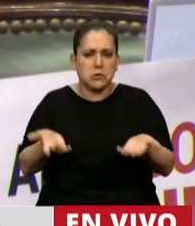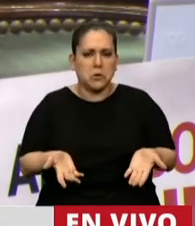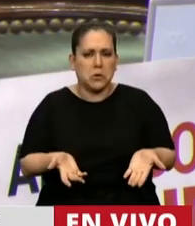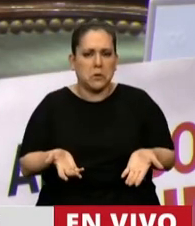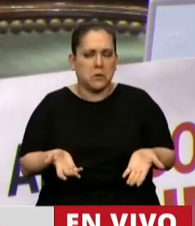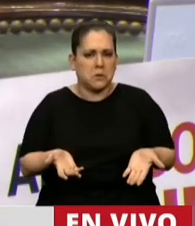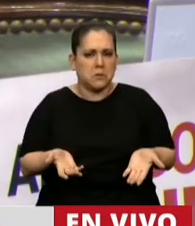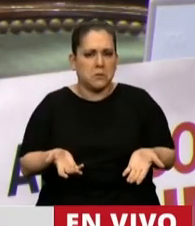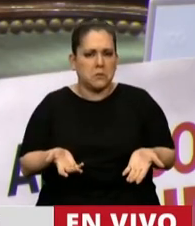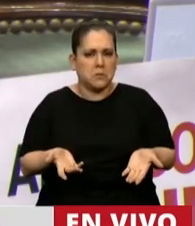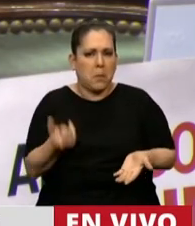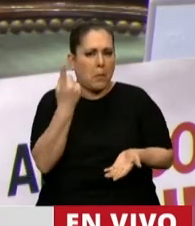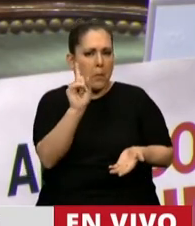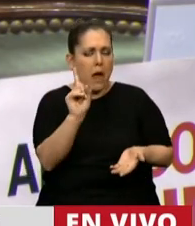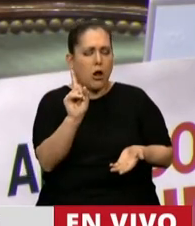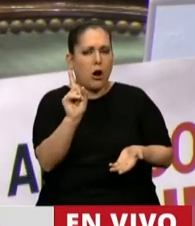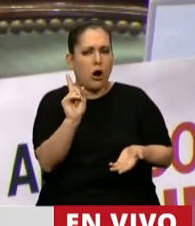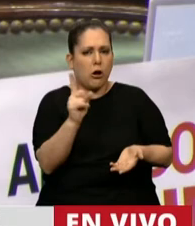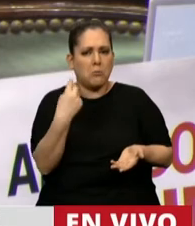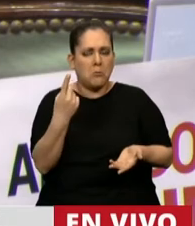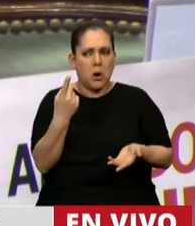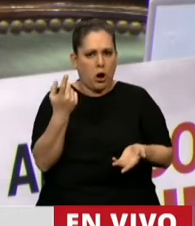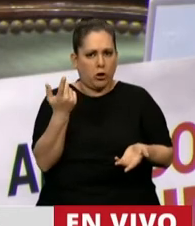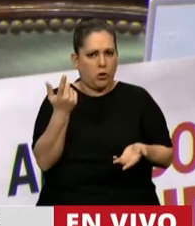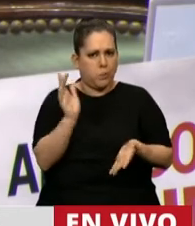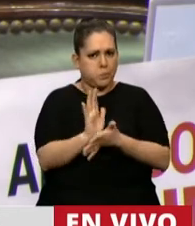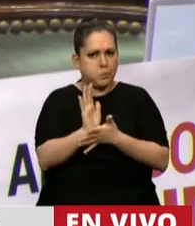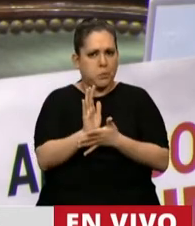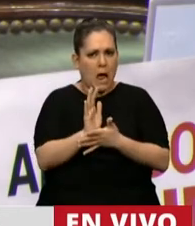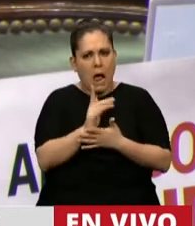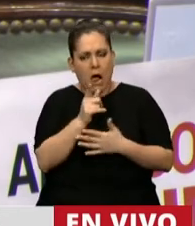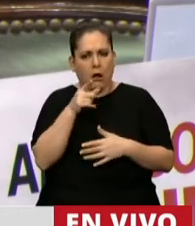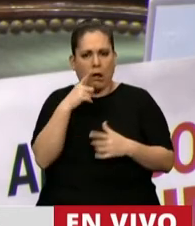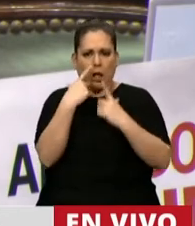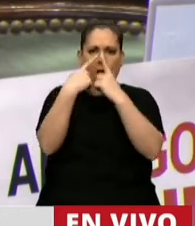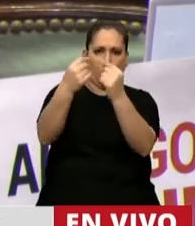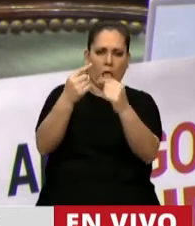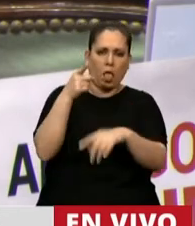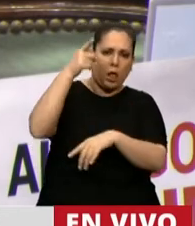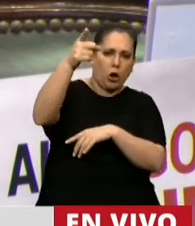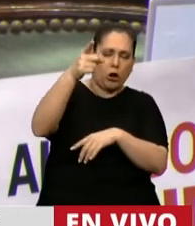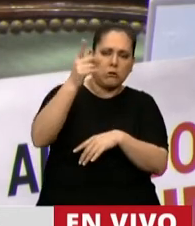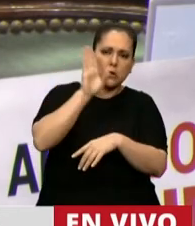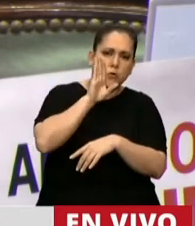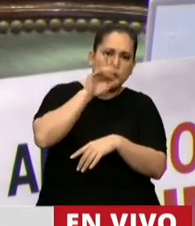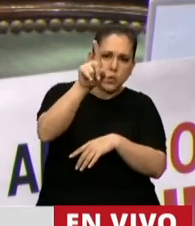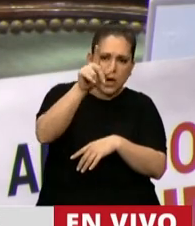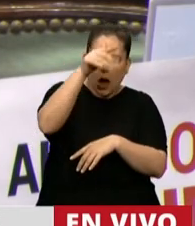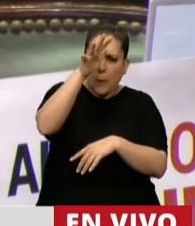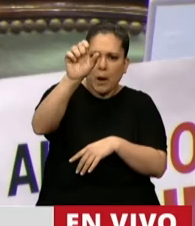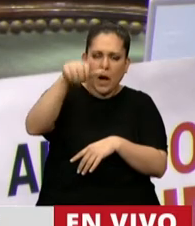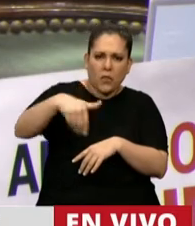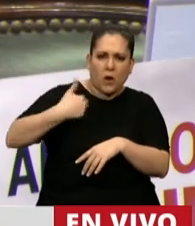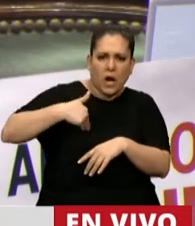no escuchamos ni vimos el repudio al gobierno de Estados Unidos por parte de la Cancillería Argentina frente a las brutales